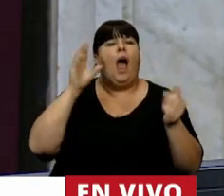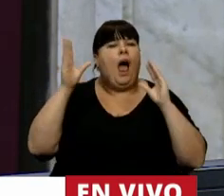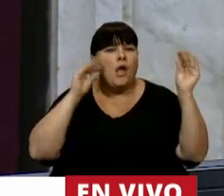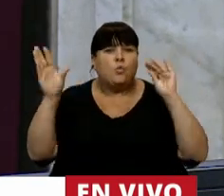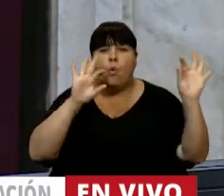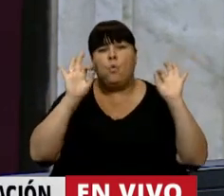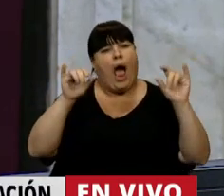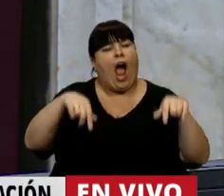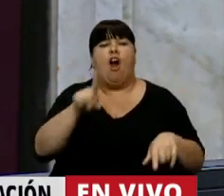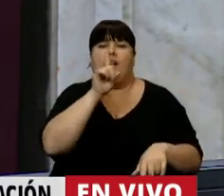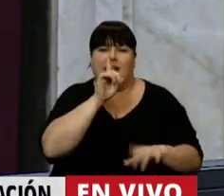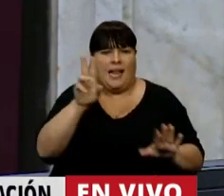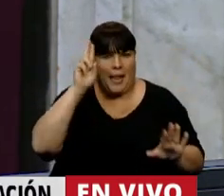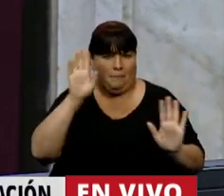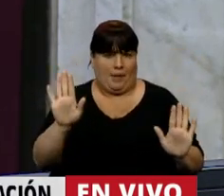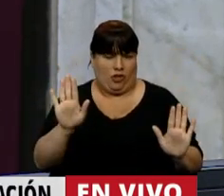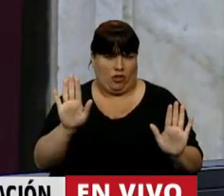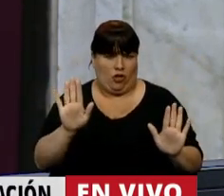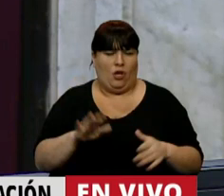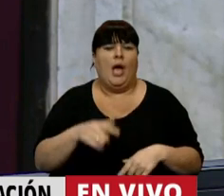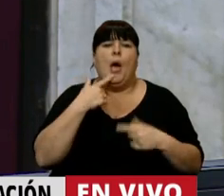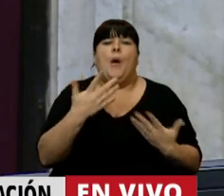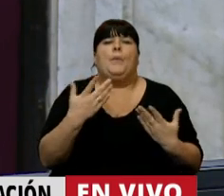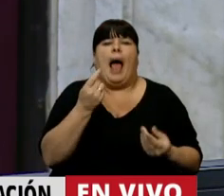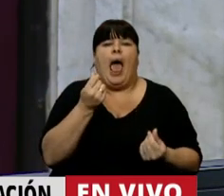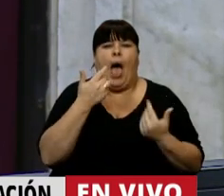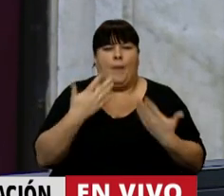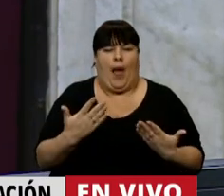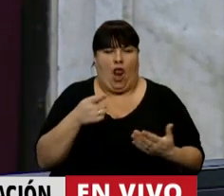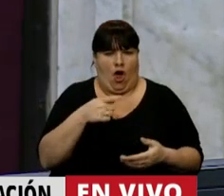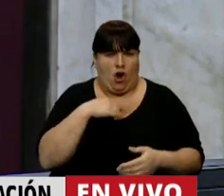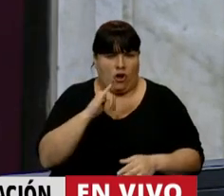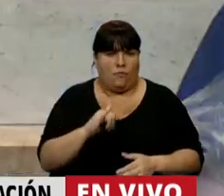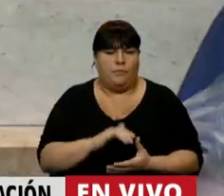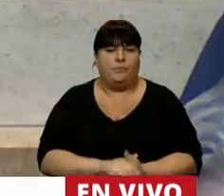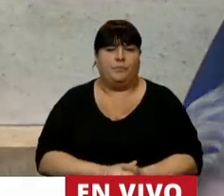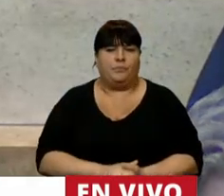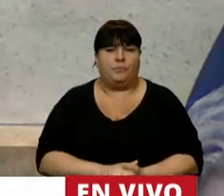y otros. Silencio. Le damos valor a la palabra, señor presidente.